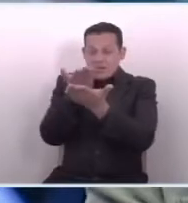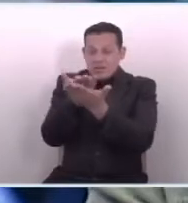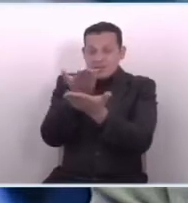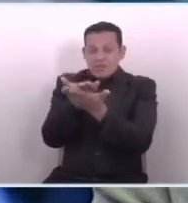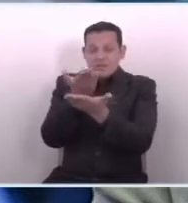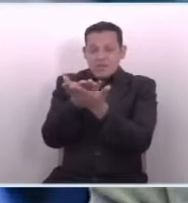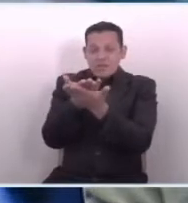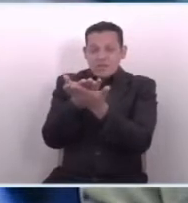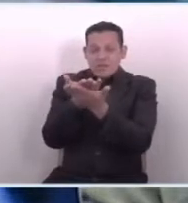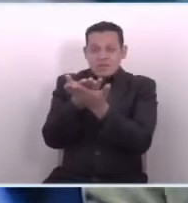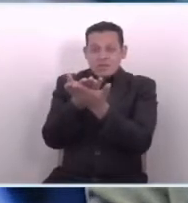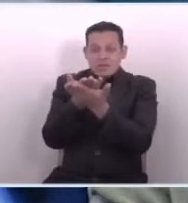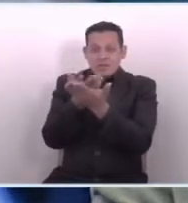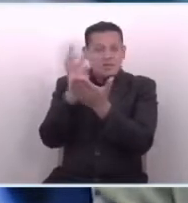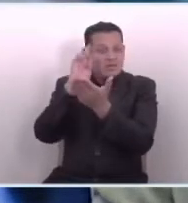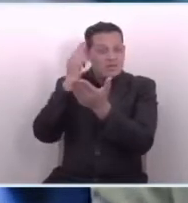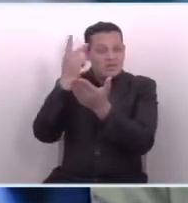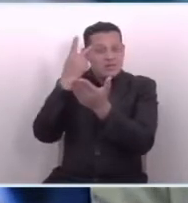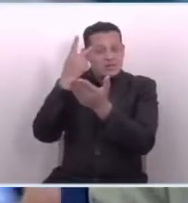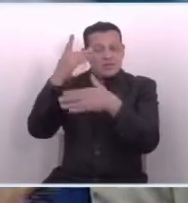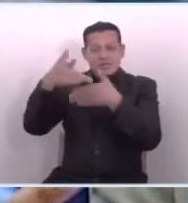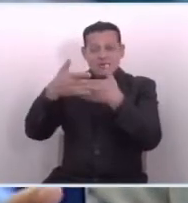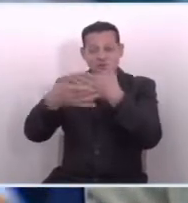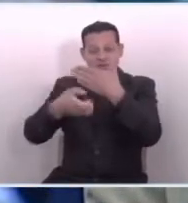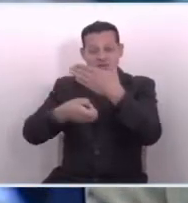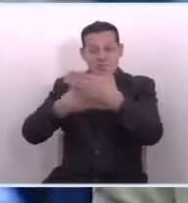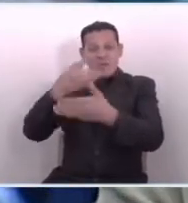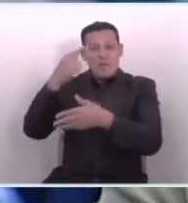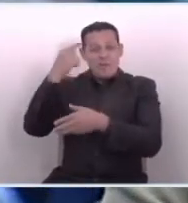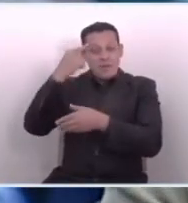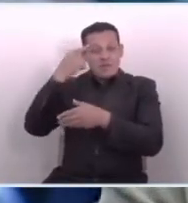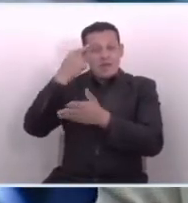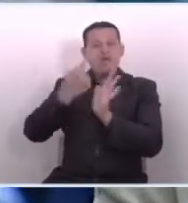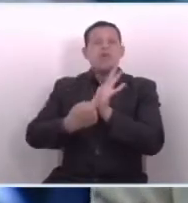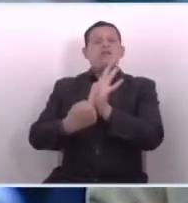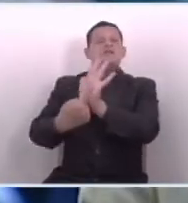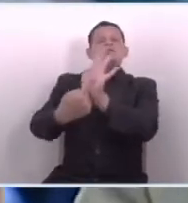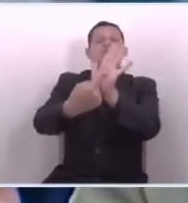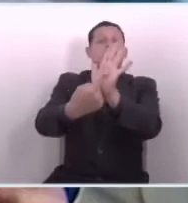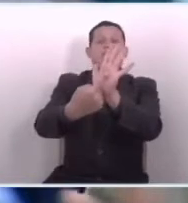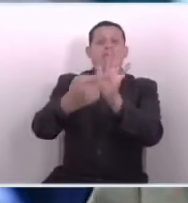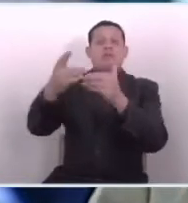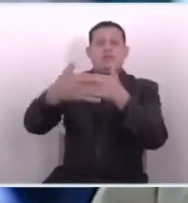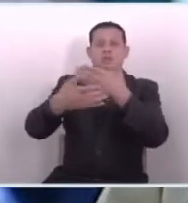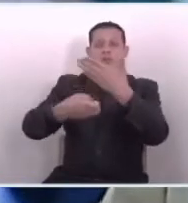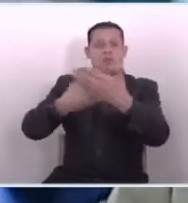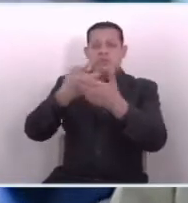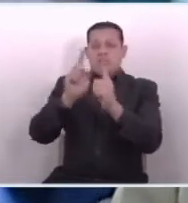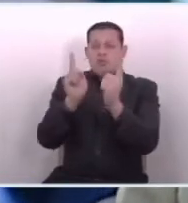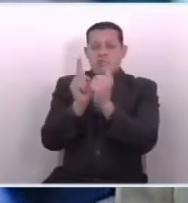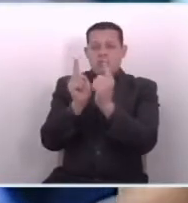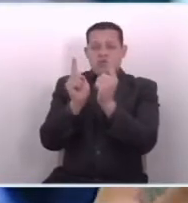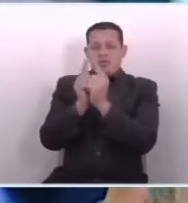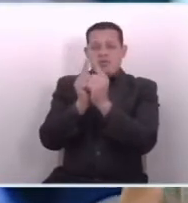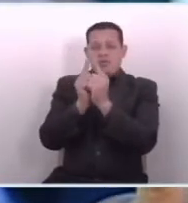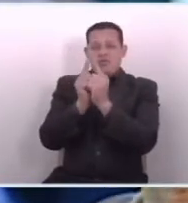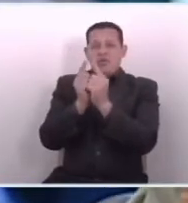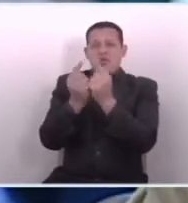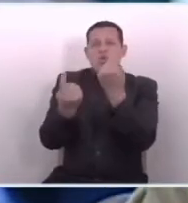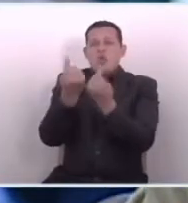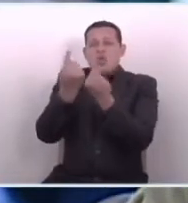gira alrededor de la modernización. Si así fuera, no encontramos un sentido